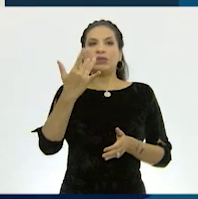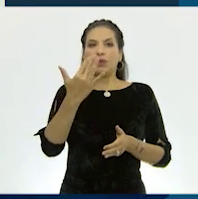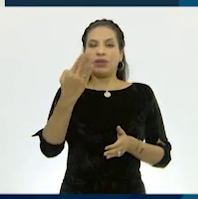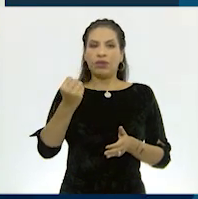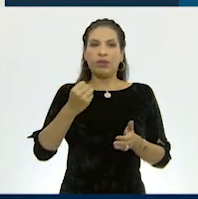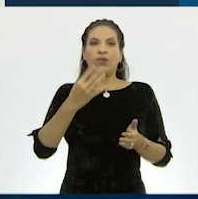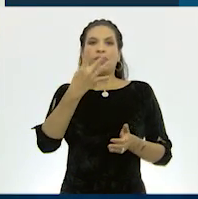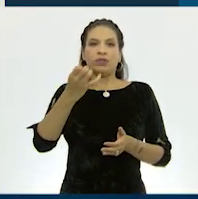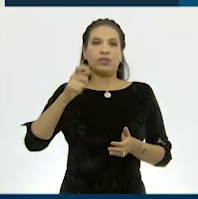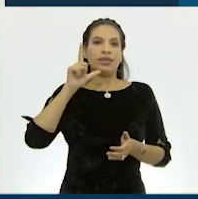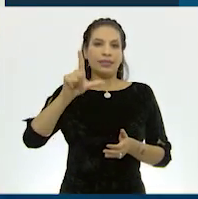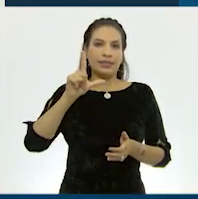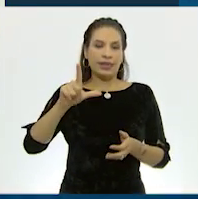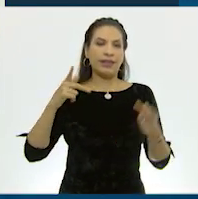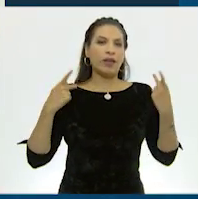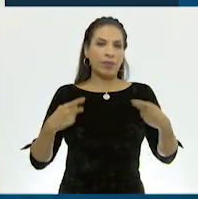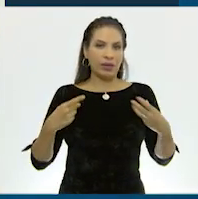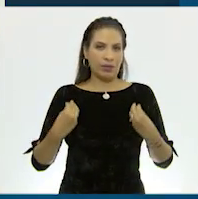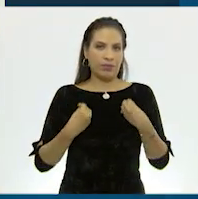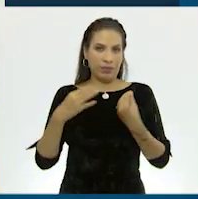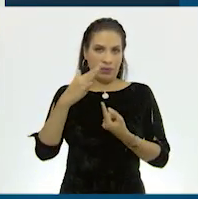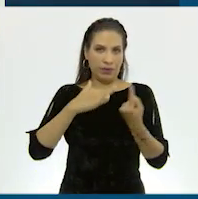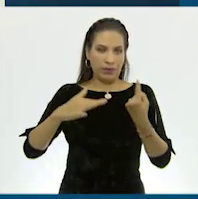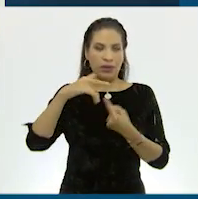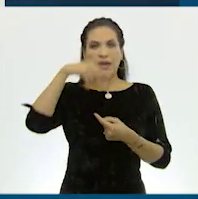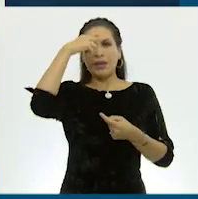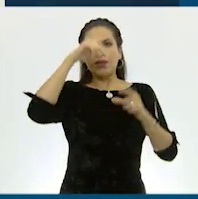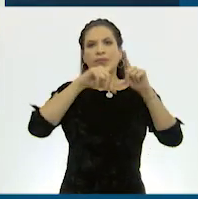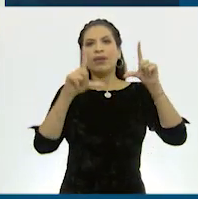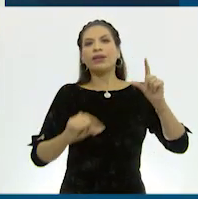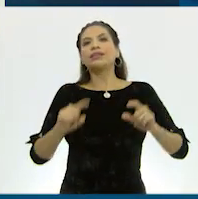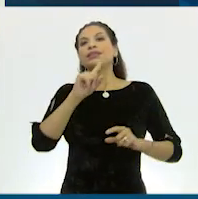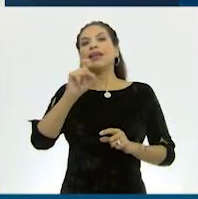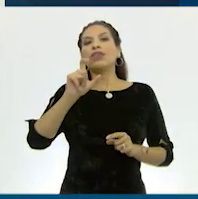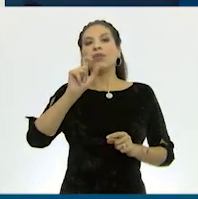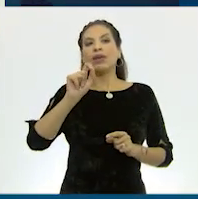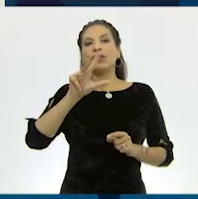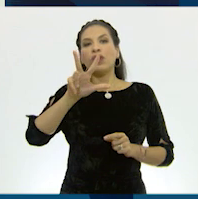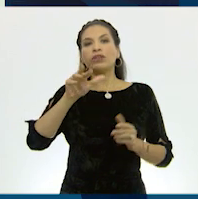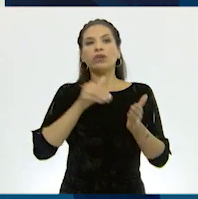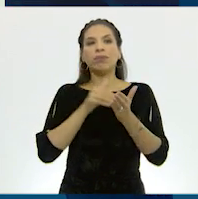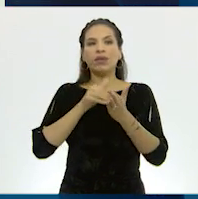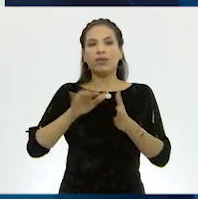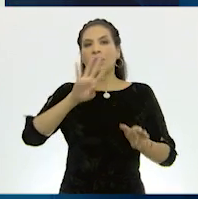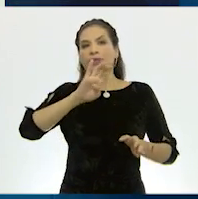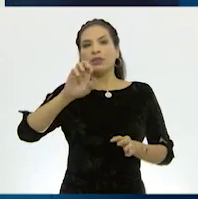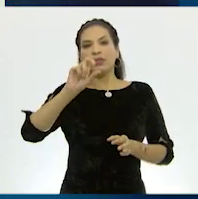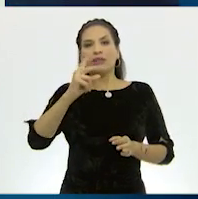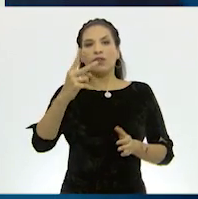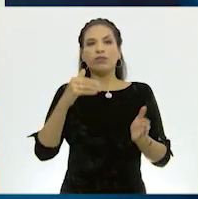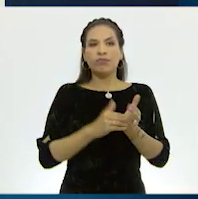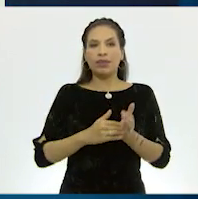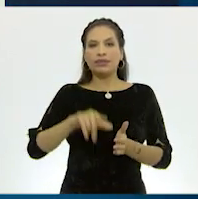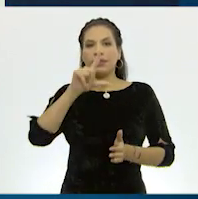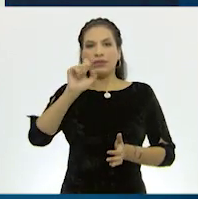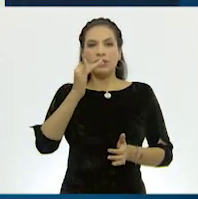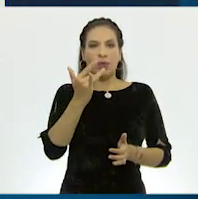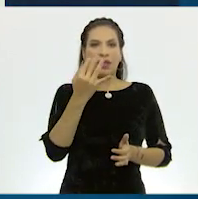.417 habitantes. Y México con 128.00932